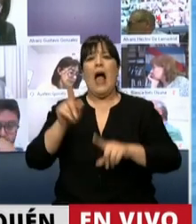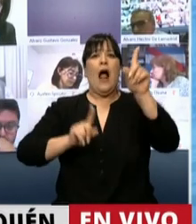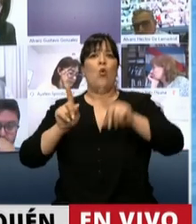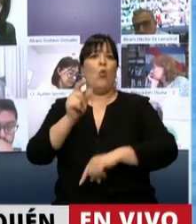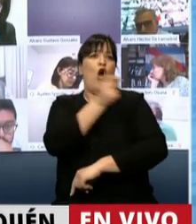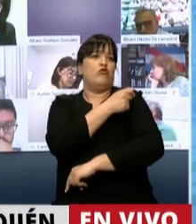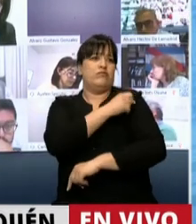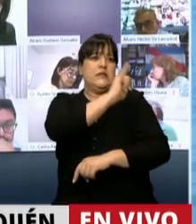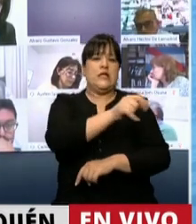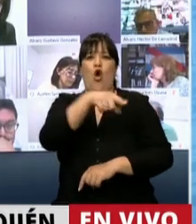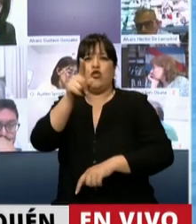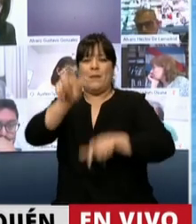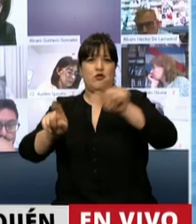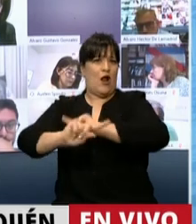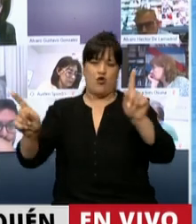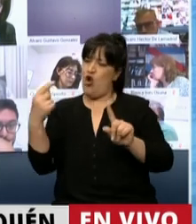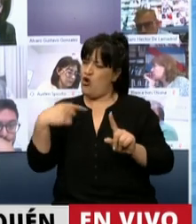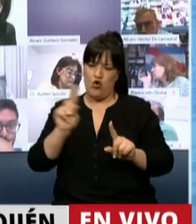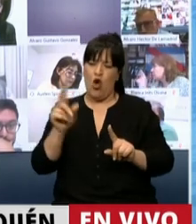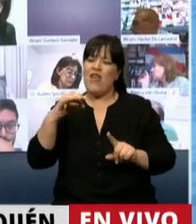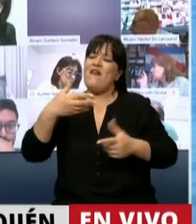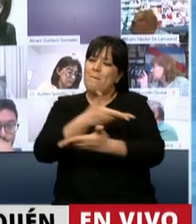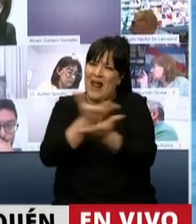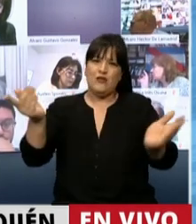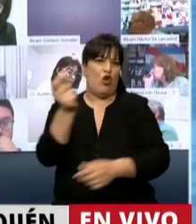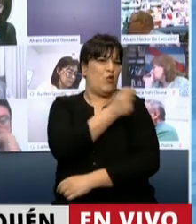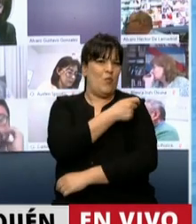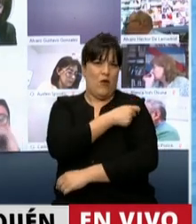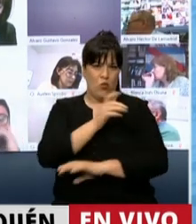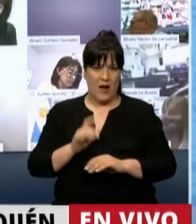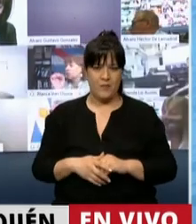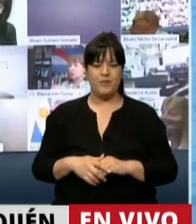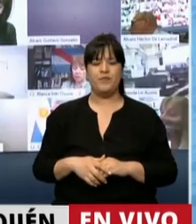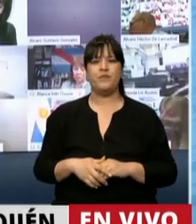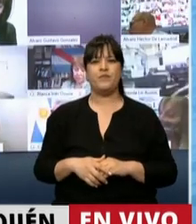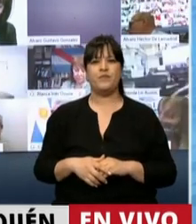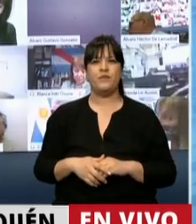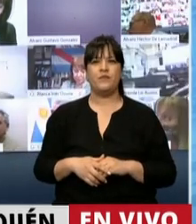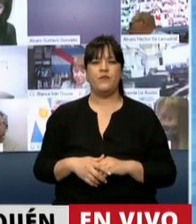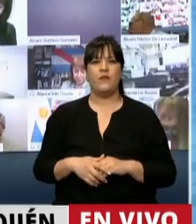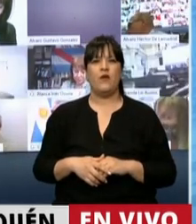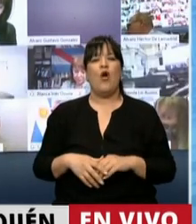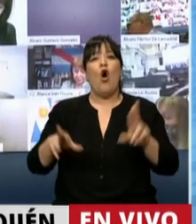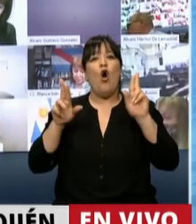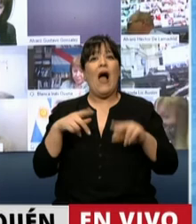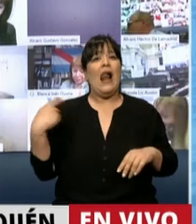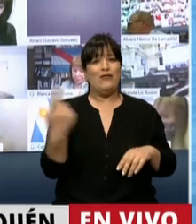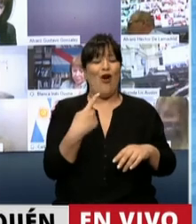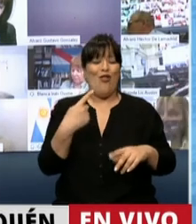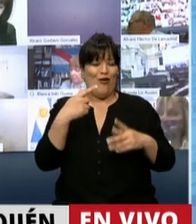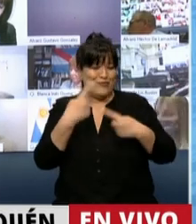algunos. Ojalá muy pronto la pandemia pase más resiliente en una nueva